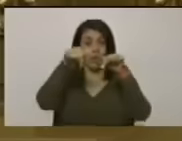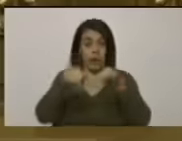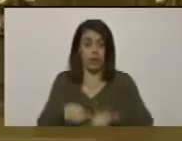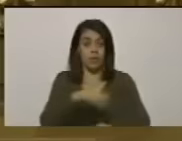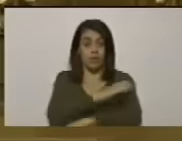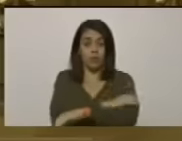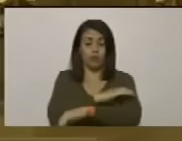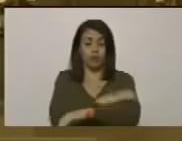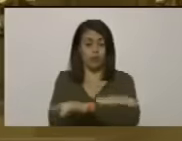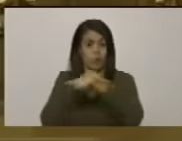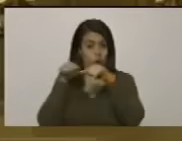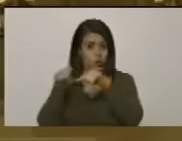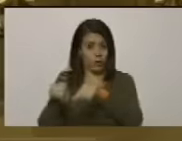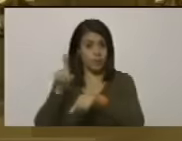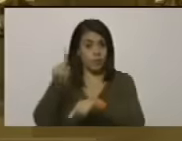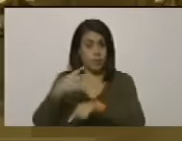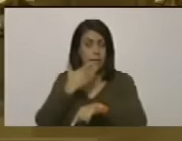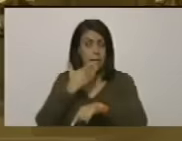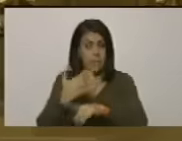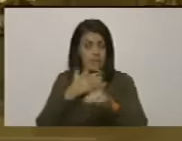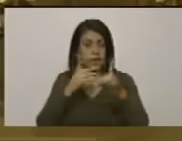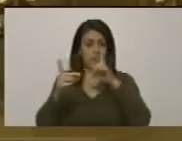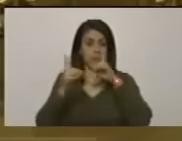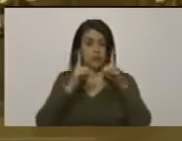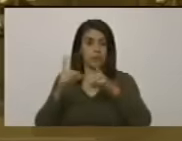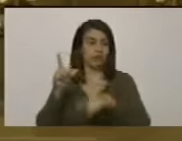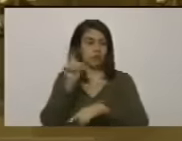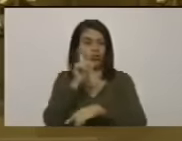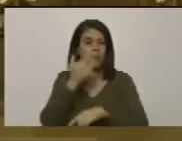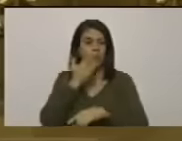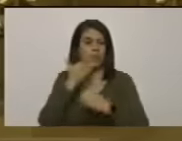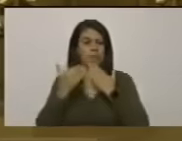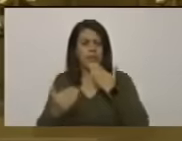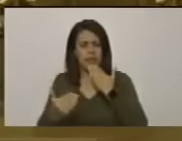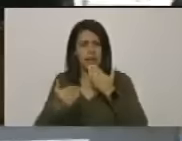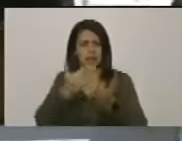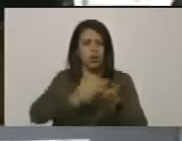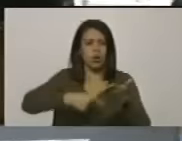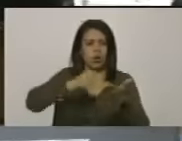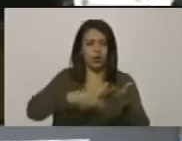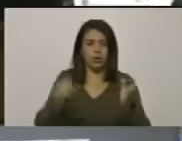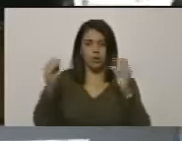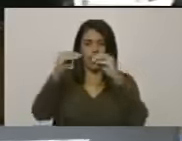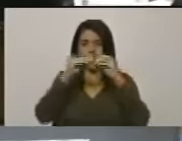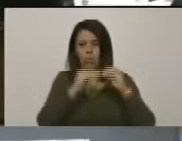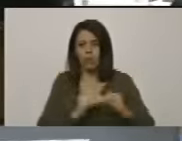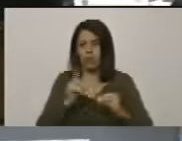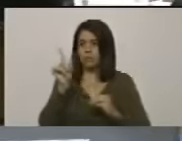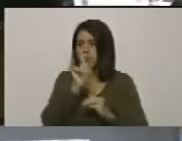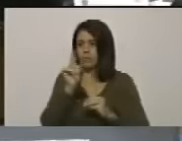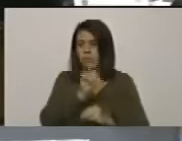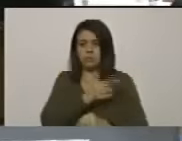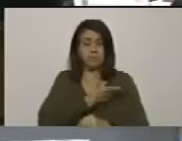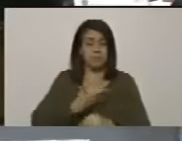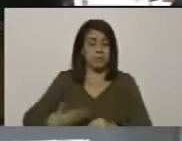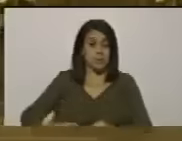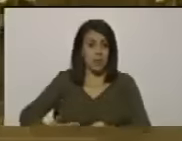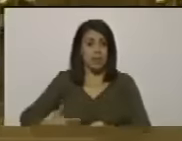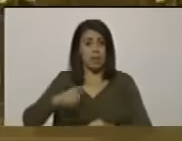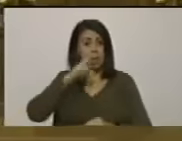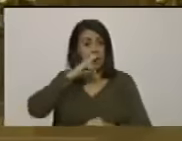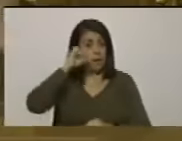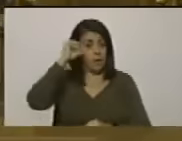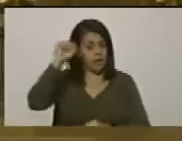una oposición que también pide dialogar no para pedir contratos ni negociar sino para que el presidente maduro